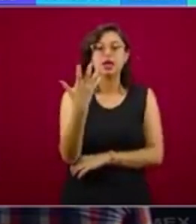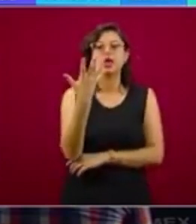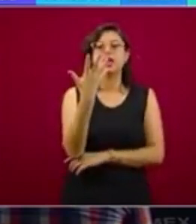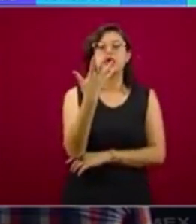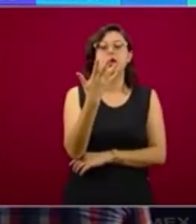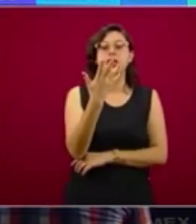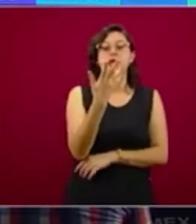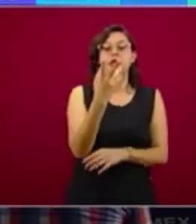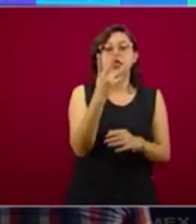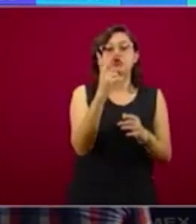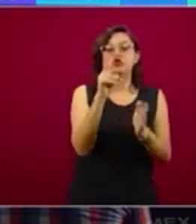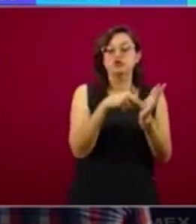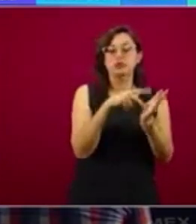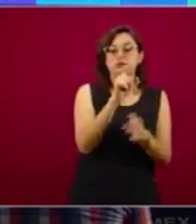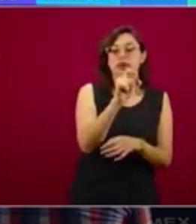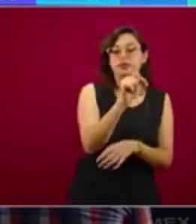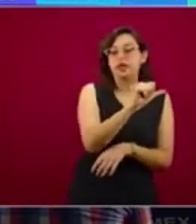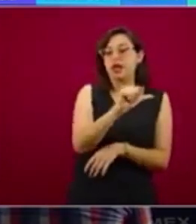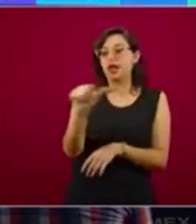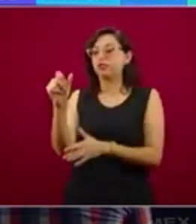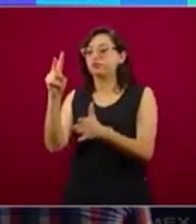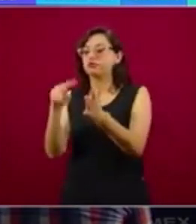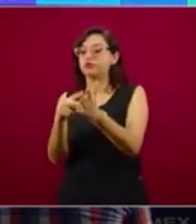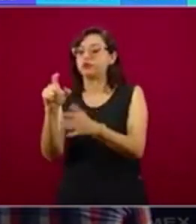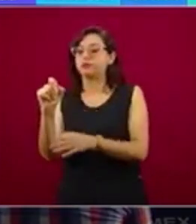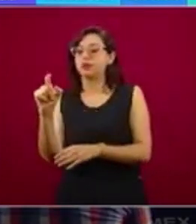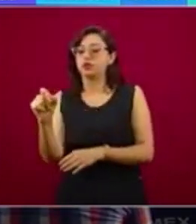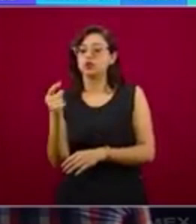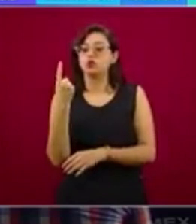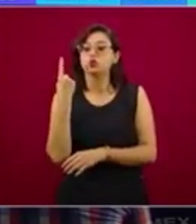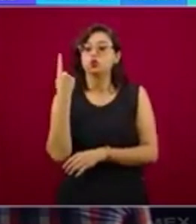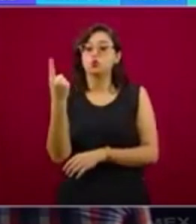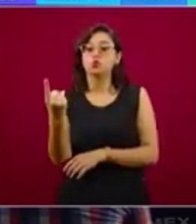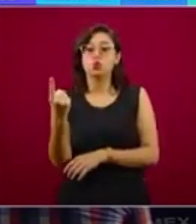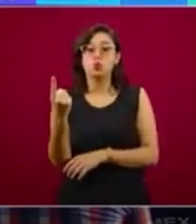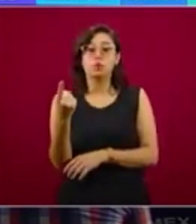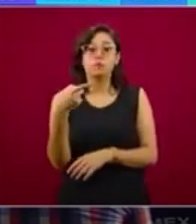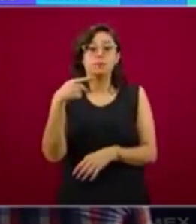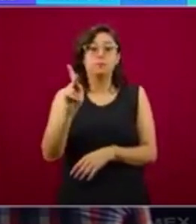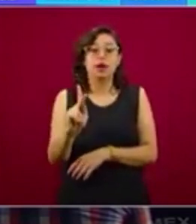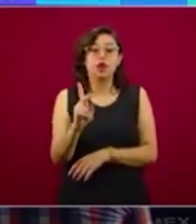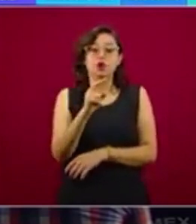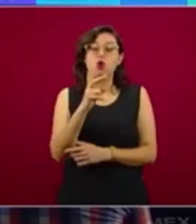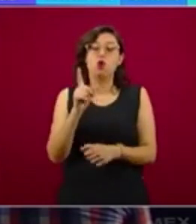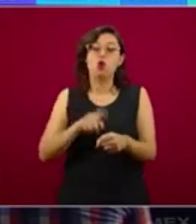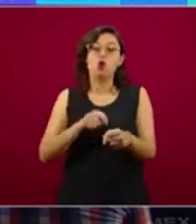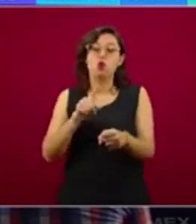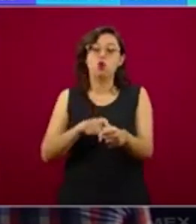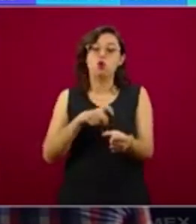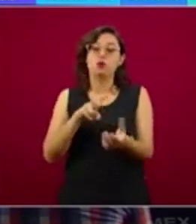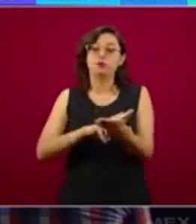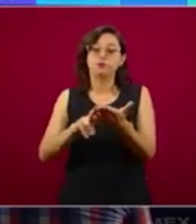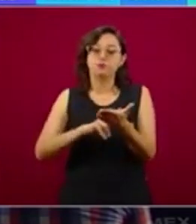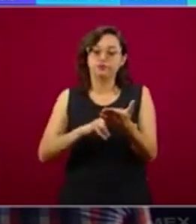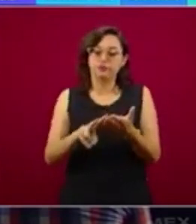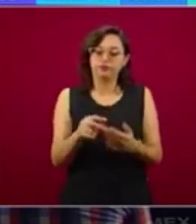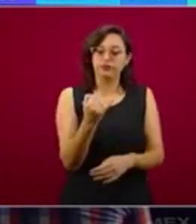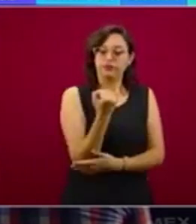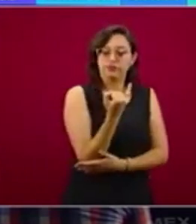estando en verde todas las escuelas de educación básica, que comprende inicial,